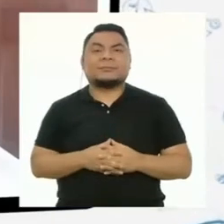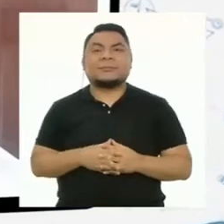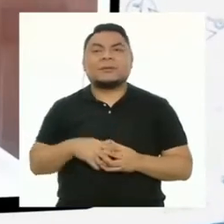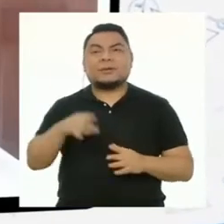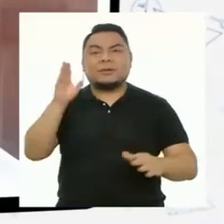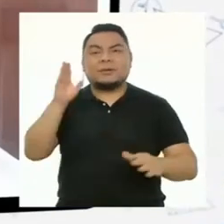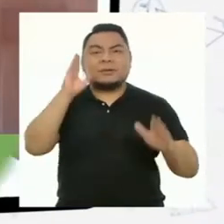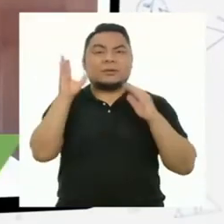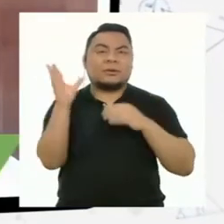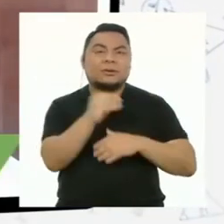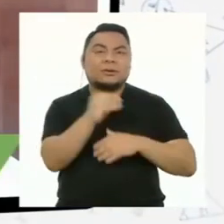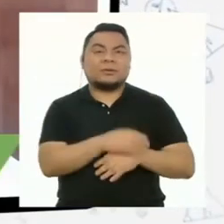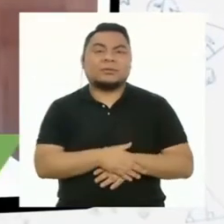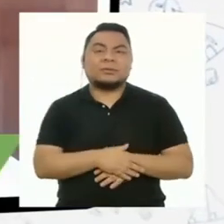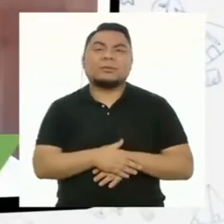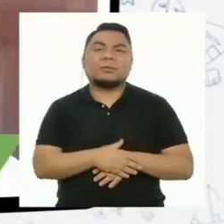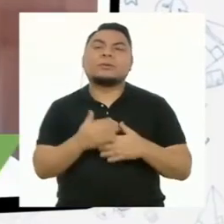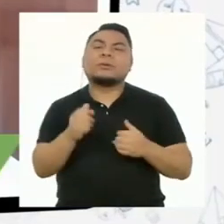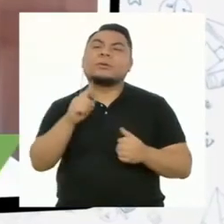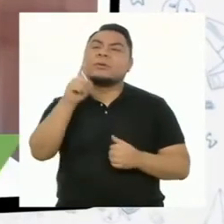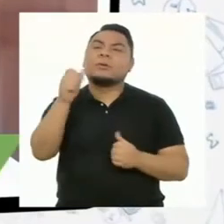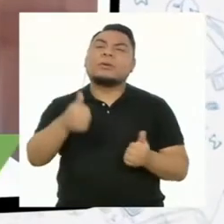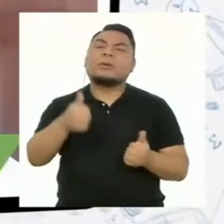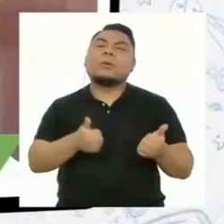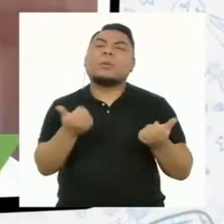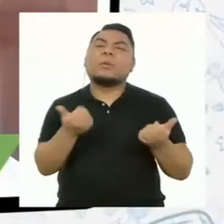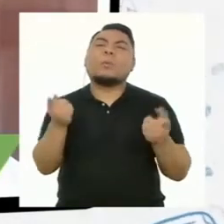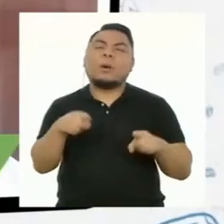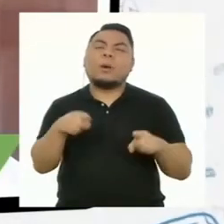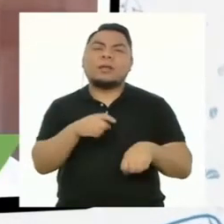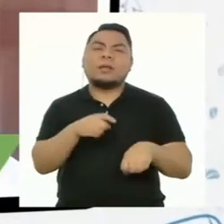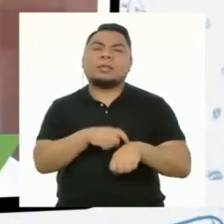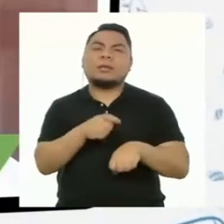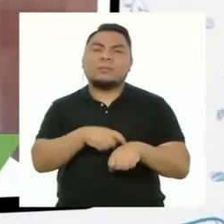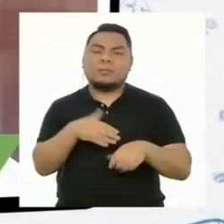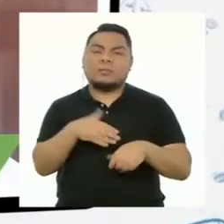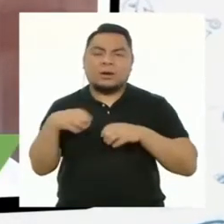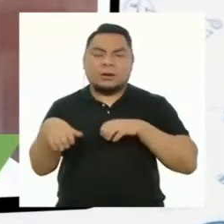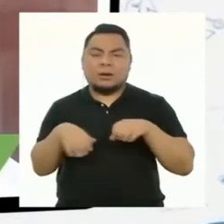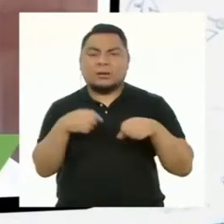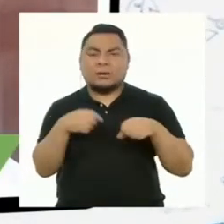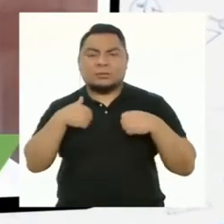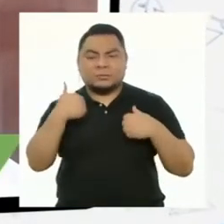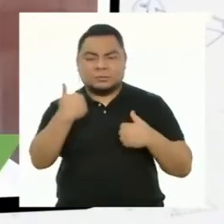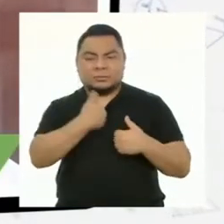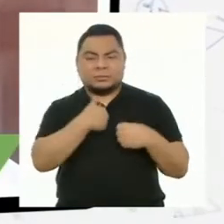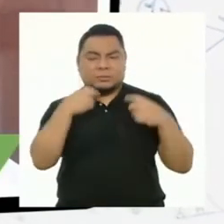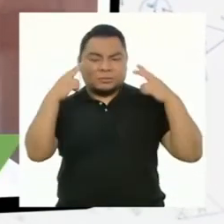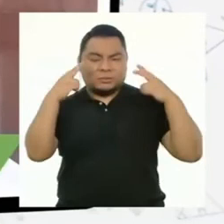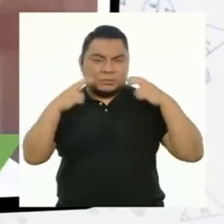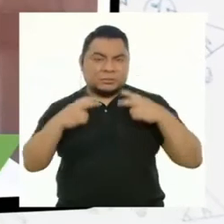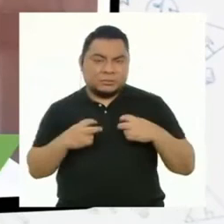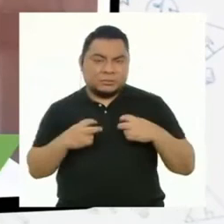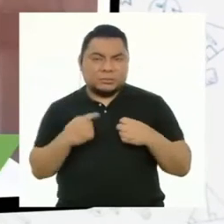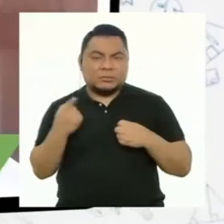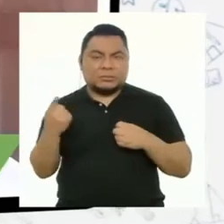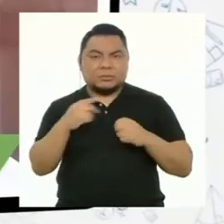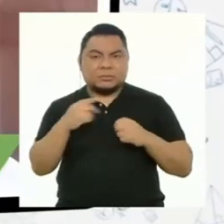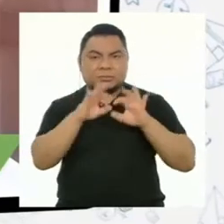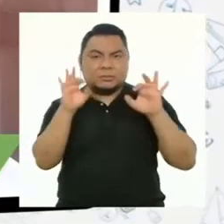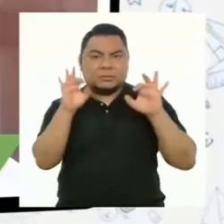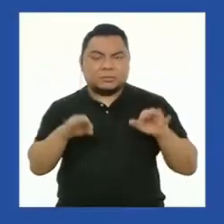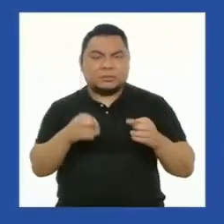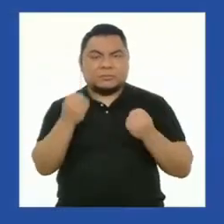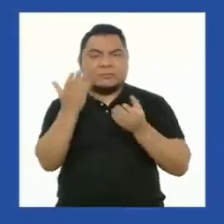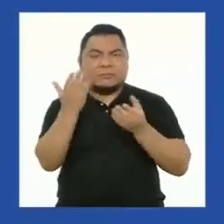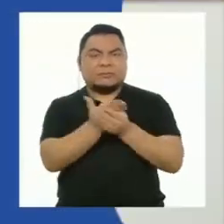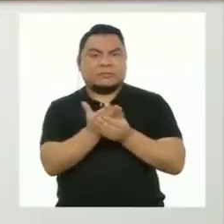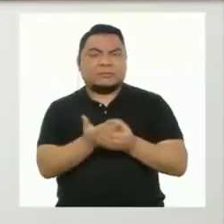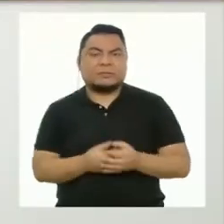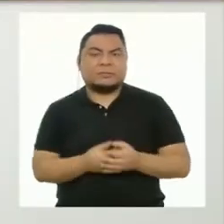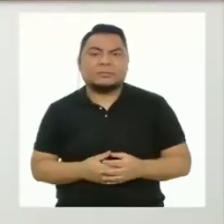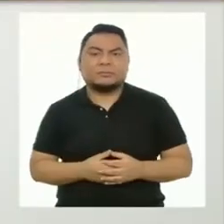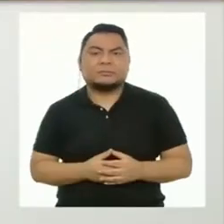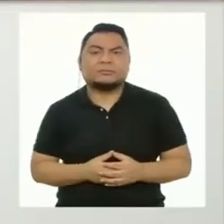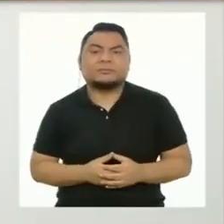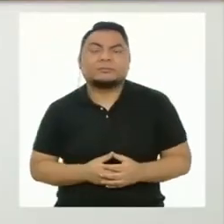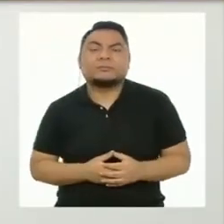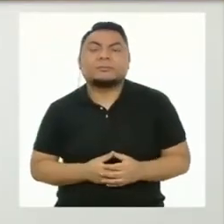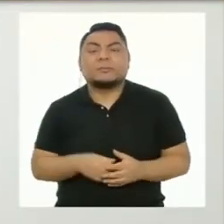Hola a todos. ¿Cada cuánto tiempo debo realizar la auto-evaluación de mis productos en el portafolio?